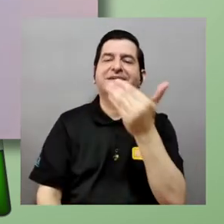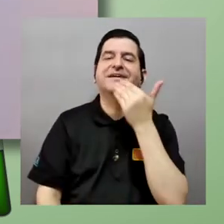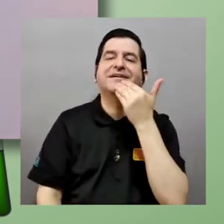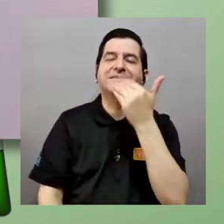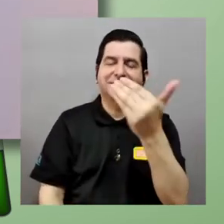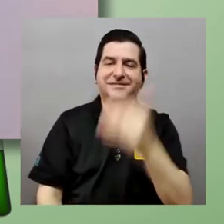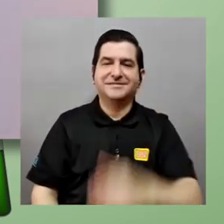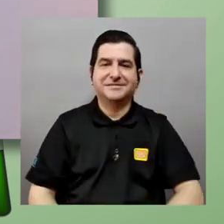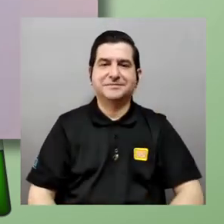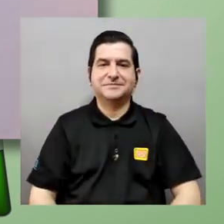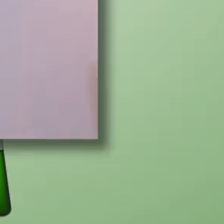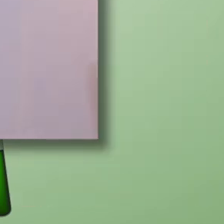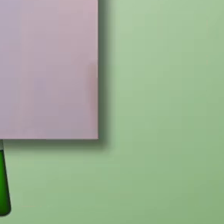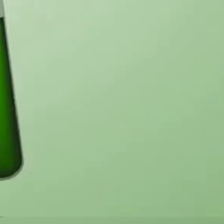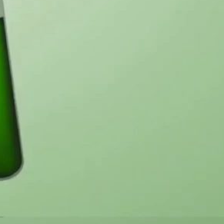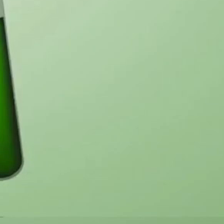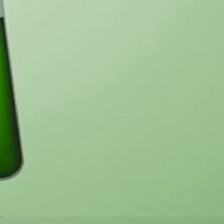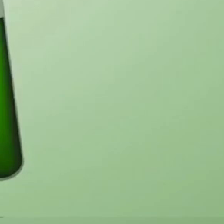nuestra compañía muchas gracias